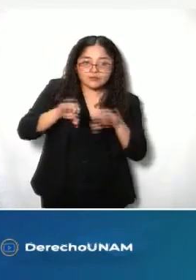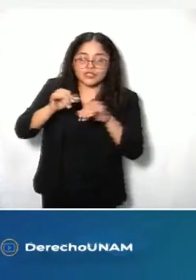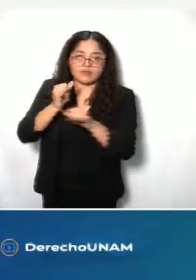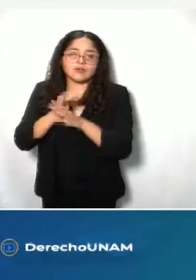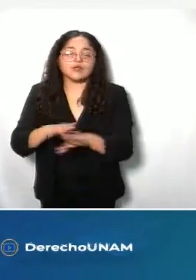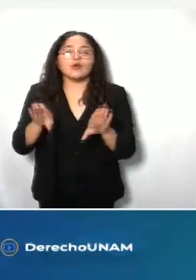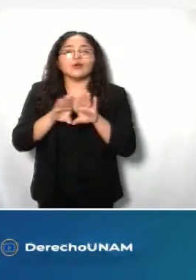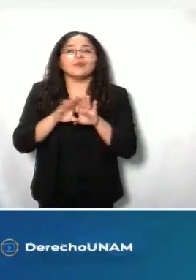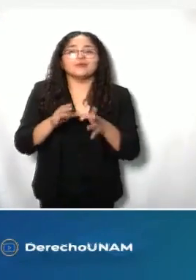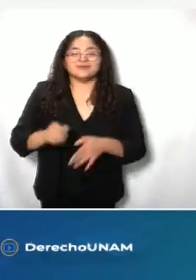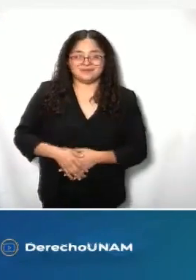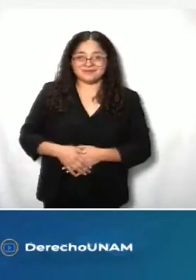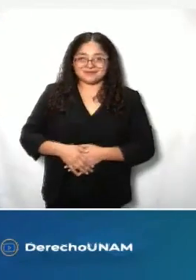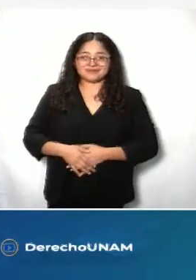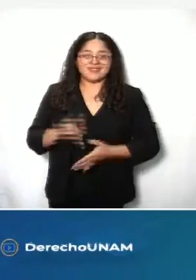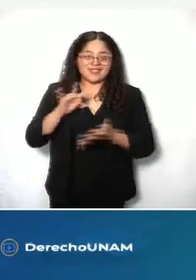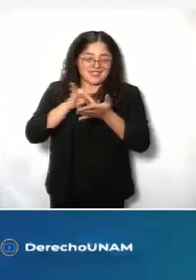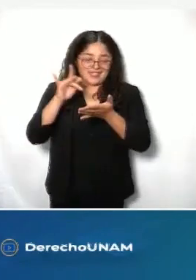mi raza hablaré el espíritu.